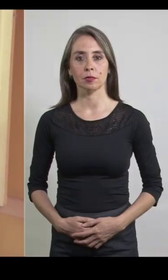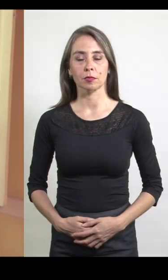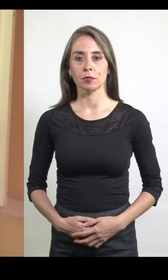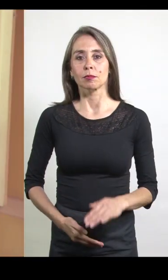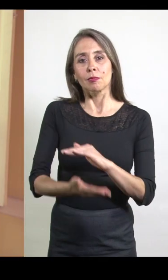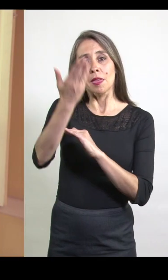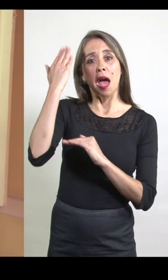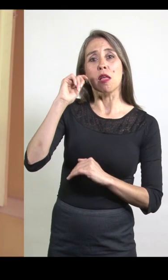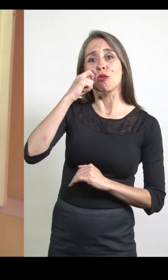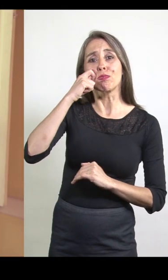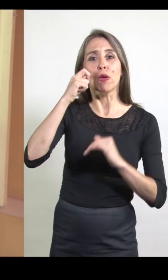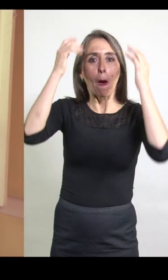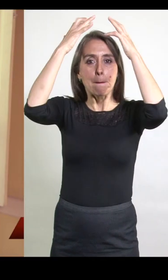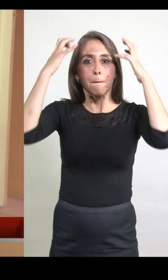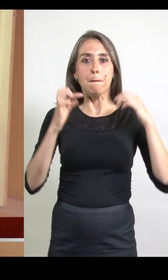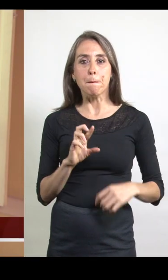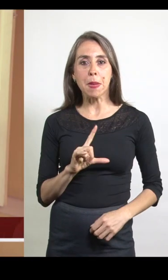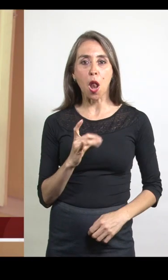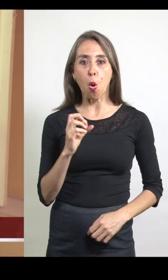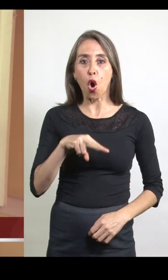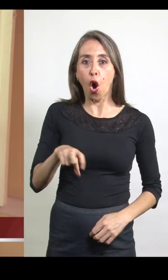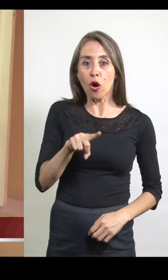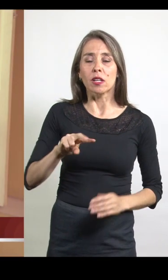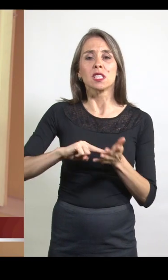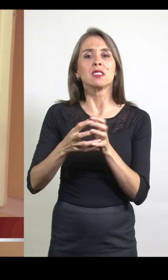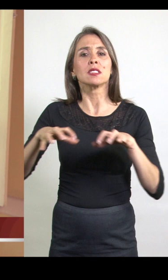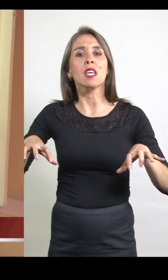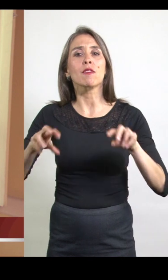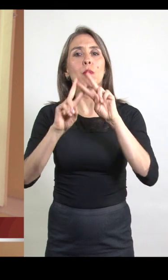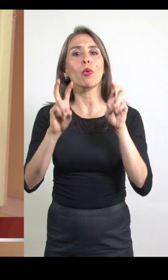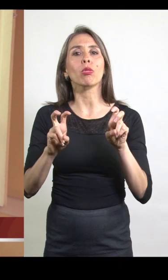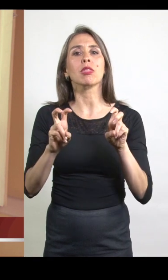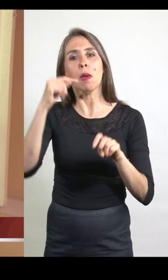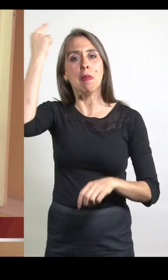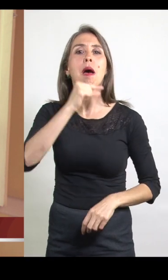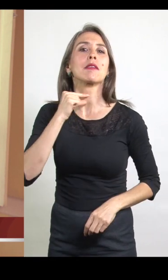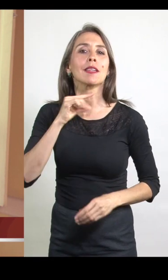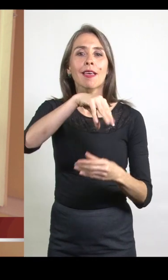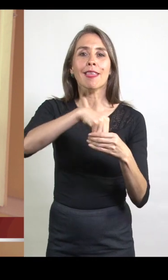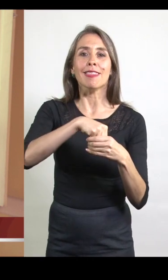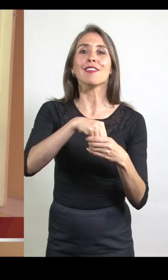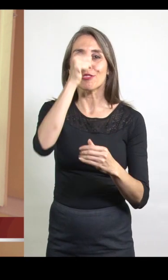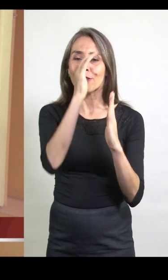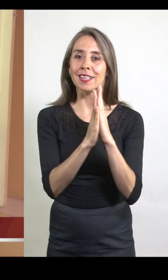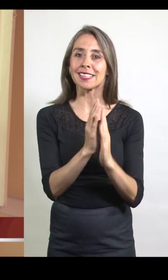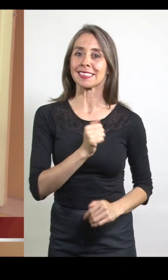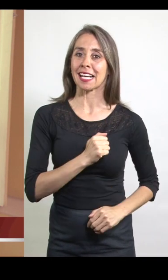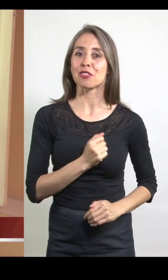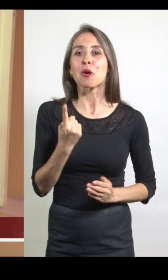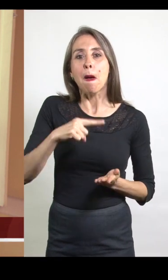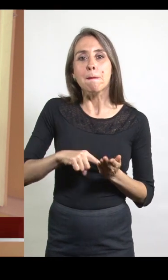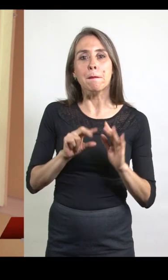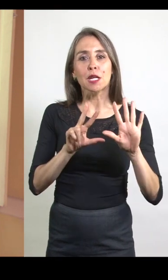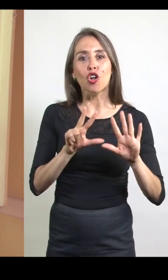Los antiguos polucones se dividieron a causa de la denominada cuestión del sacristán. Un acontecimiento ocurrido al interior de la iglesia en el año